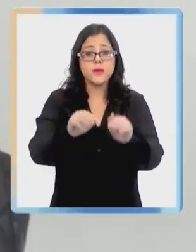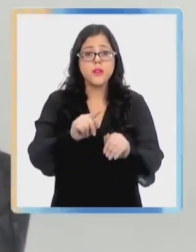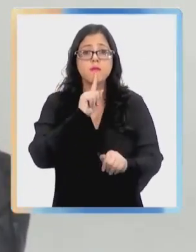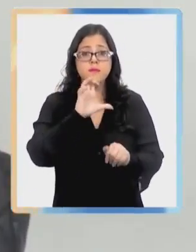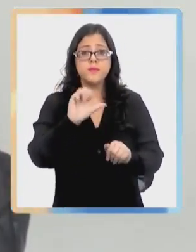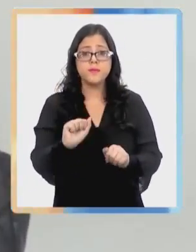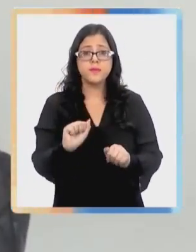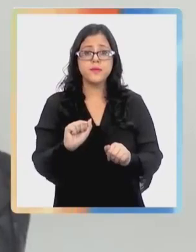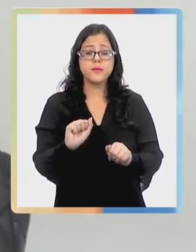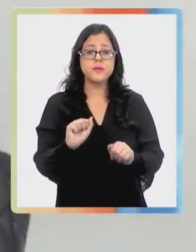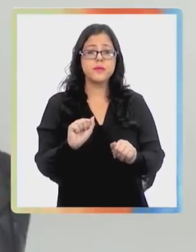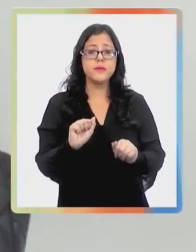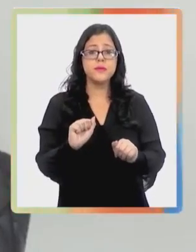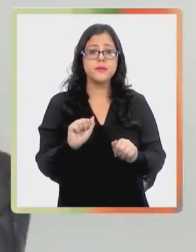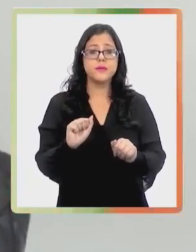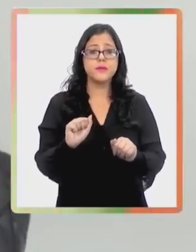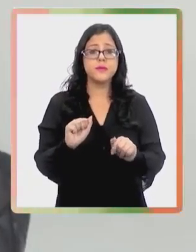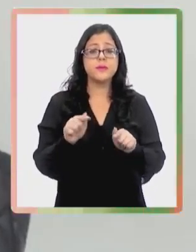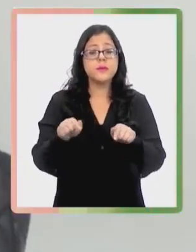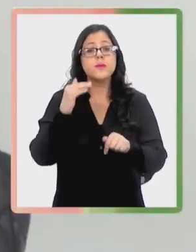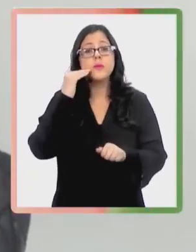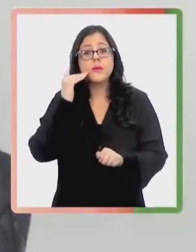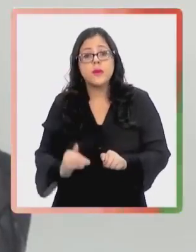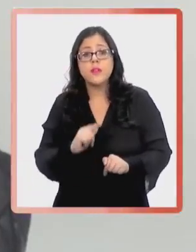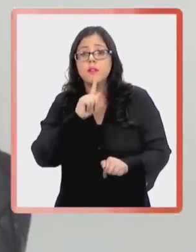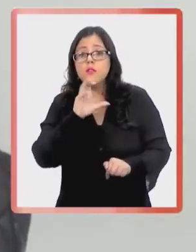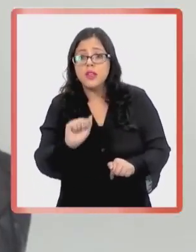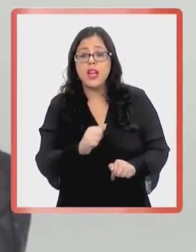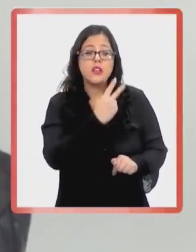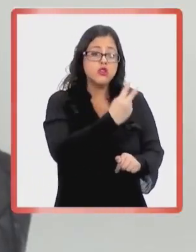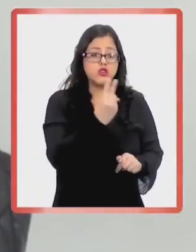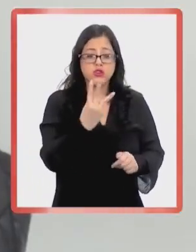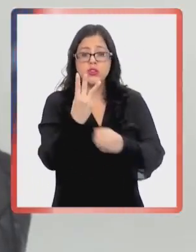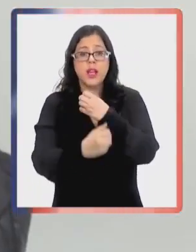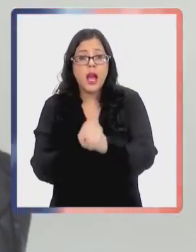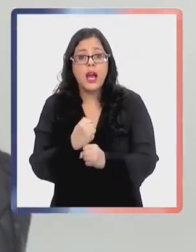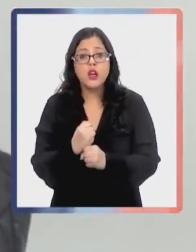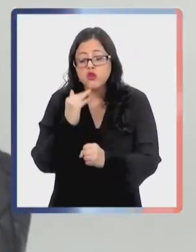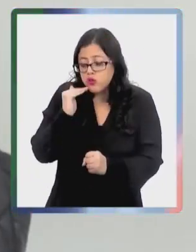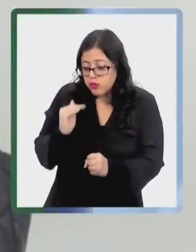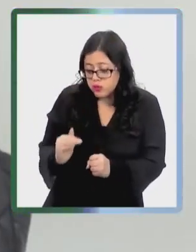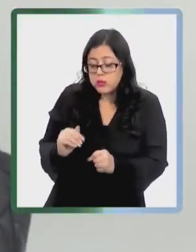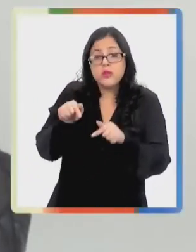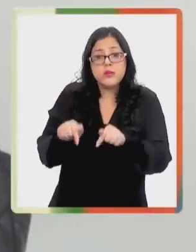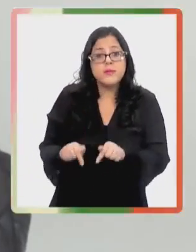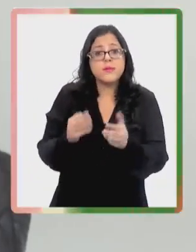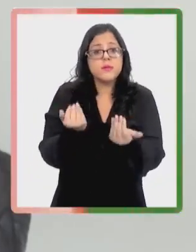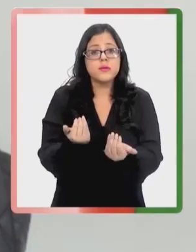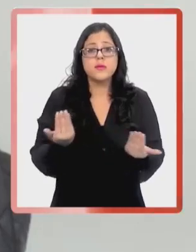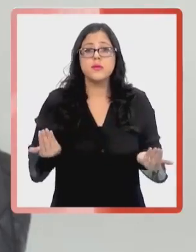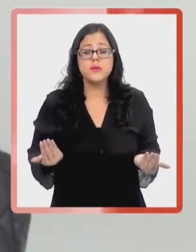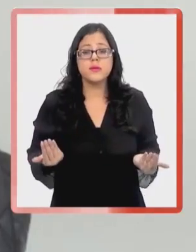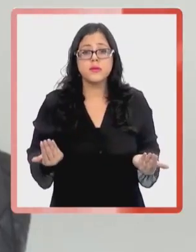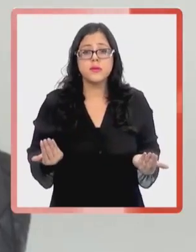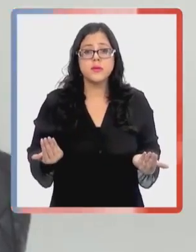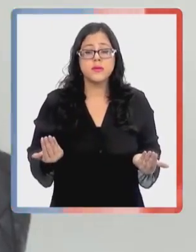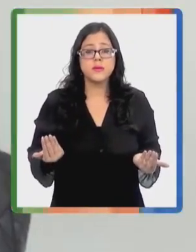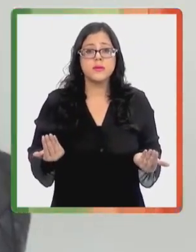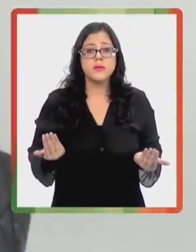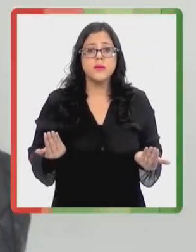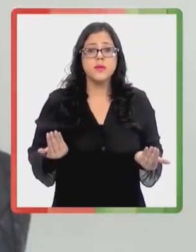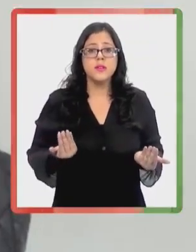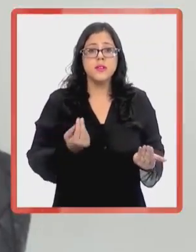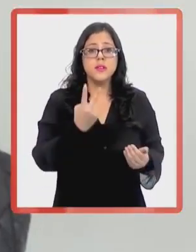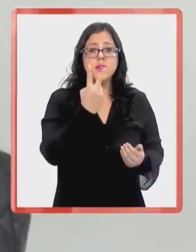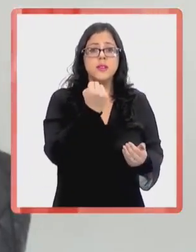apoyo en TEA. Imaginémonos que un niño con TEA de 2, 3 años requiere por lo menos, por lo menos,